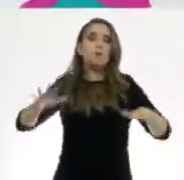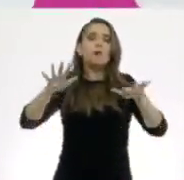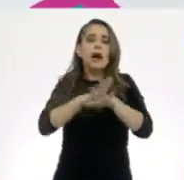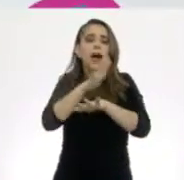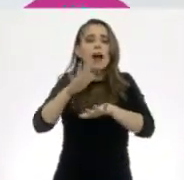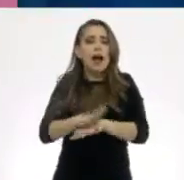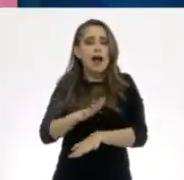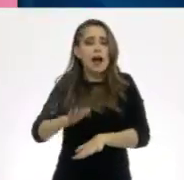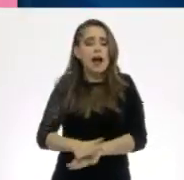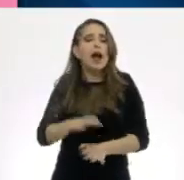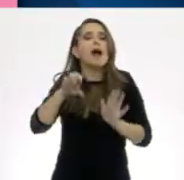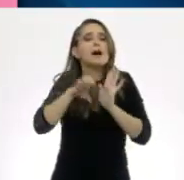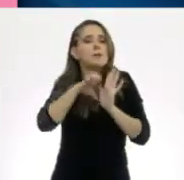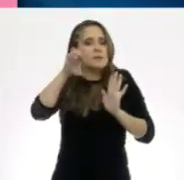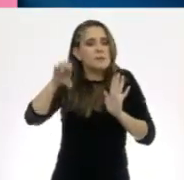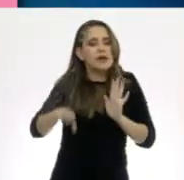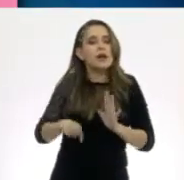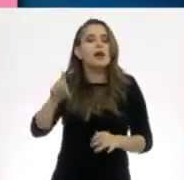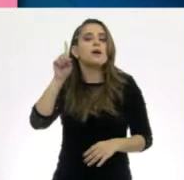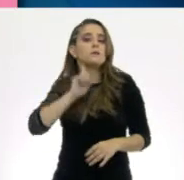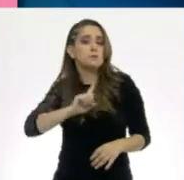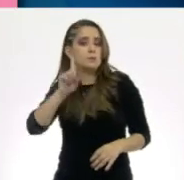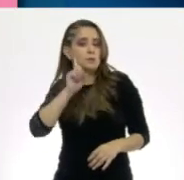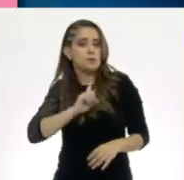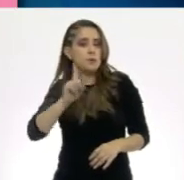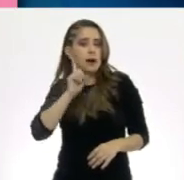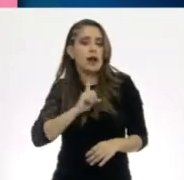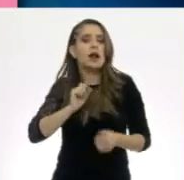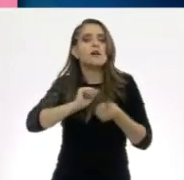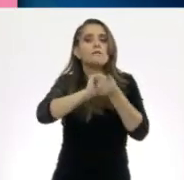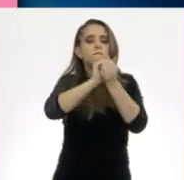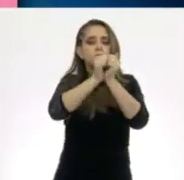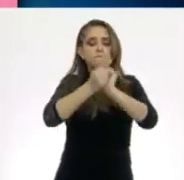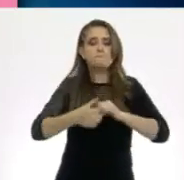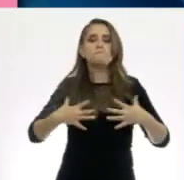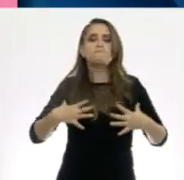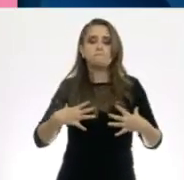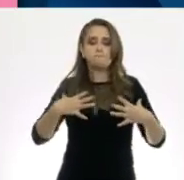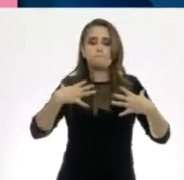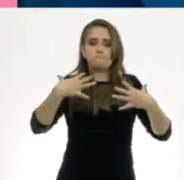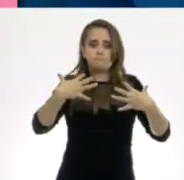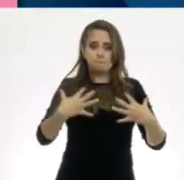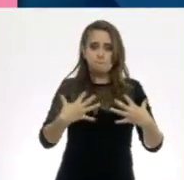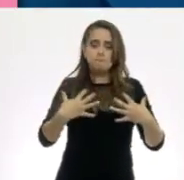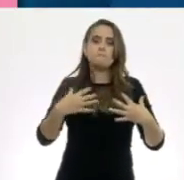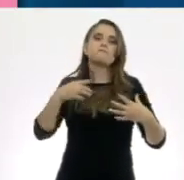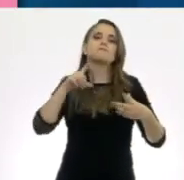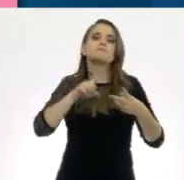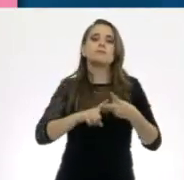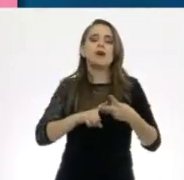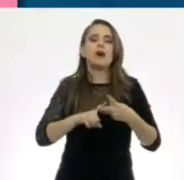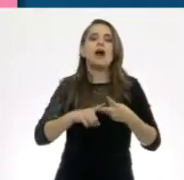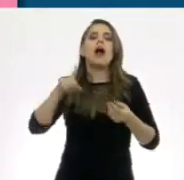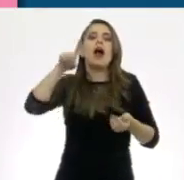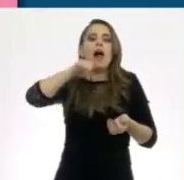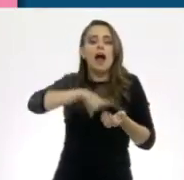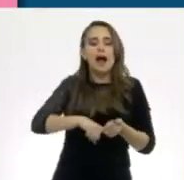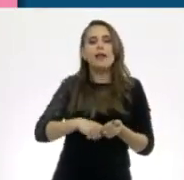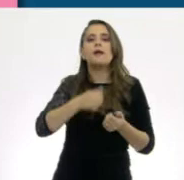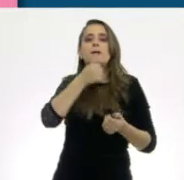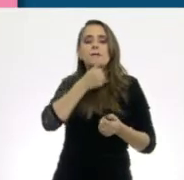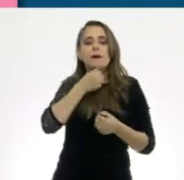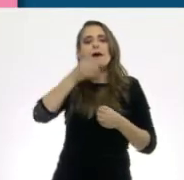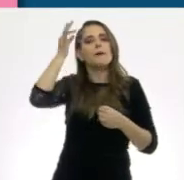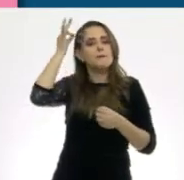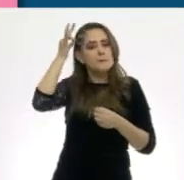Por ejemplo, las mujeres desarrollan sus glándulas mamarias, crece vello en el pubis,